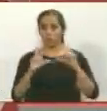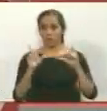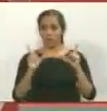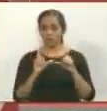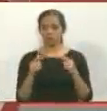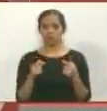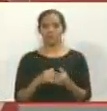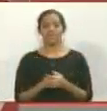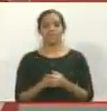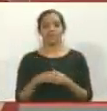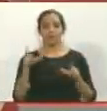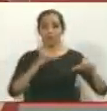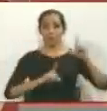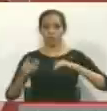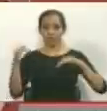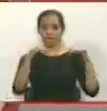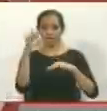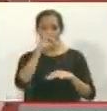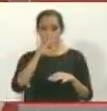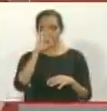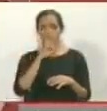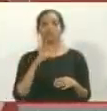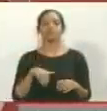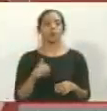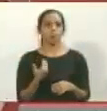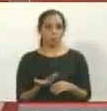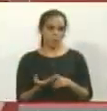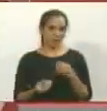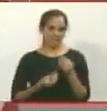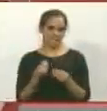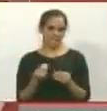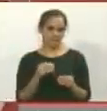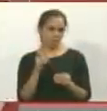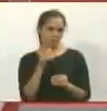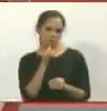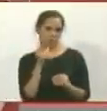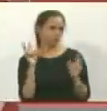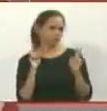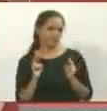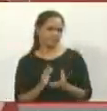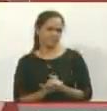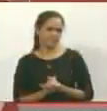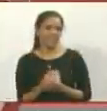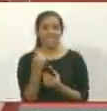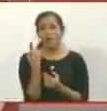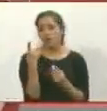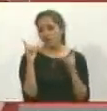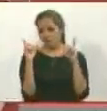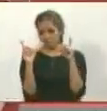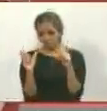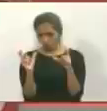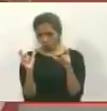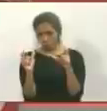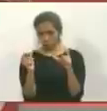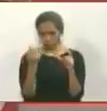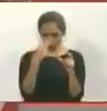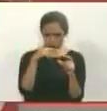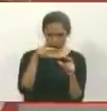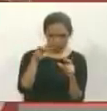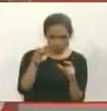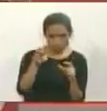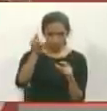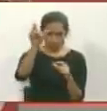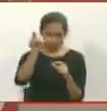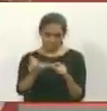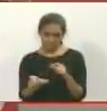los laboratorios de guerra sucia, se puede aportar un dato curioso. La única foto que hace ver al supuesto atacante